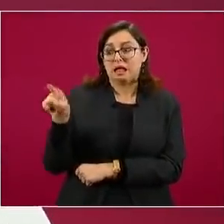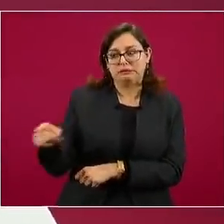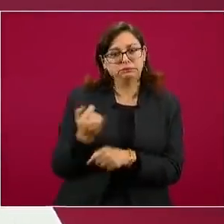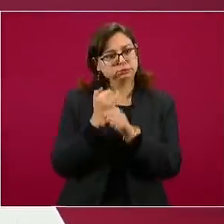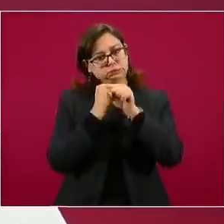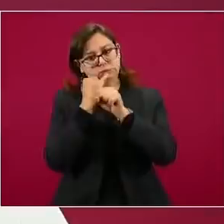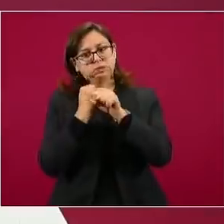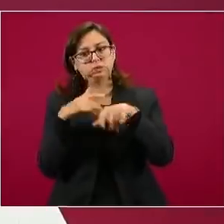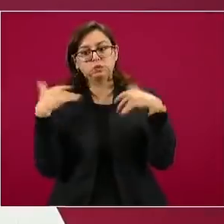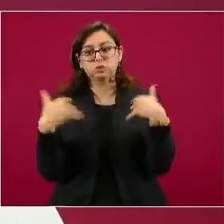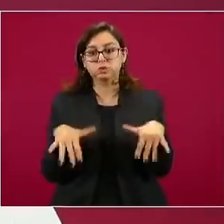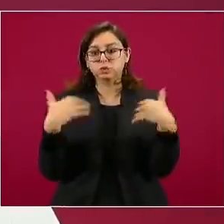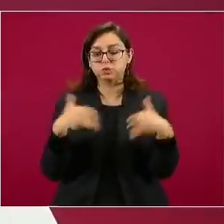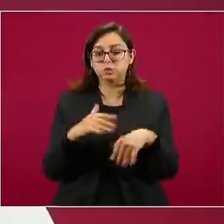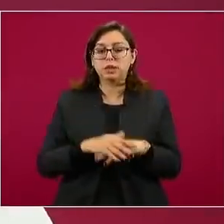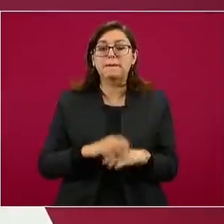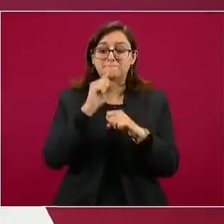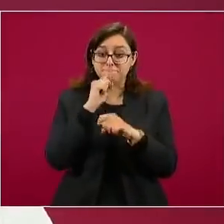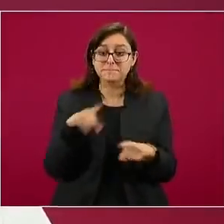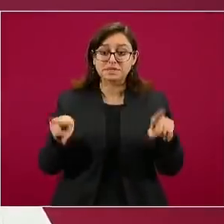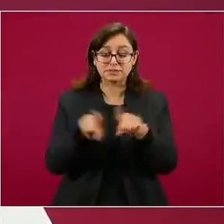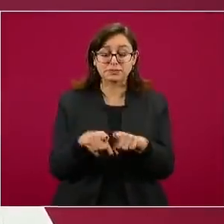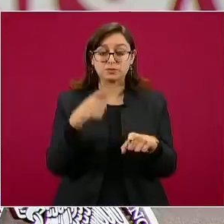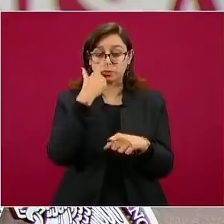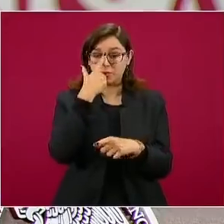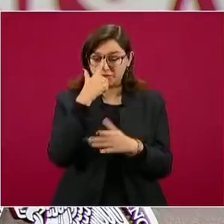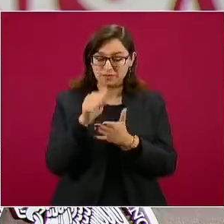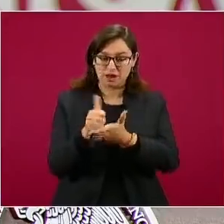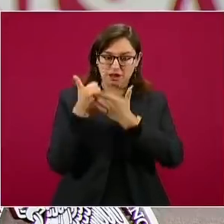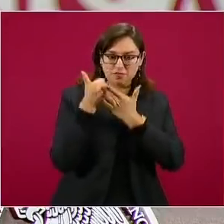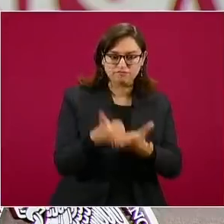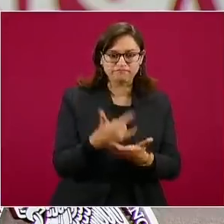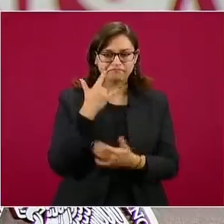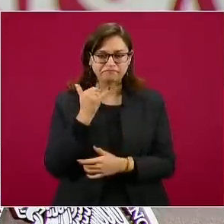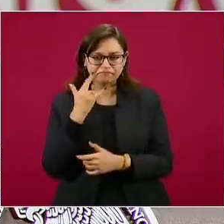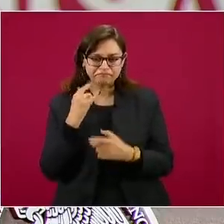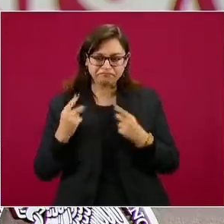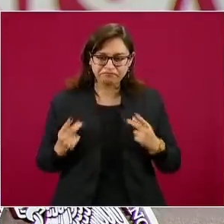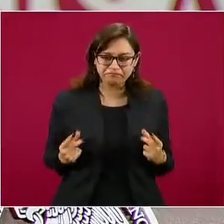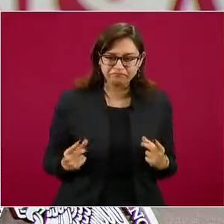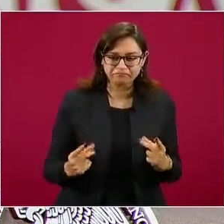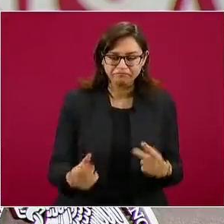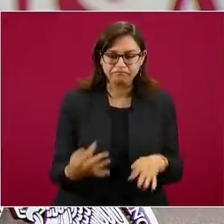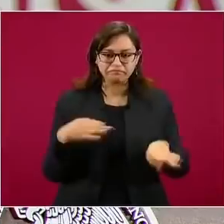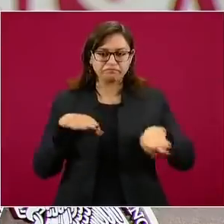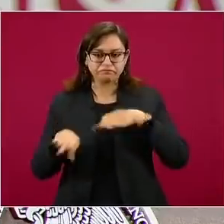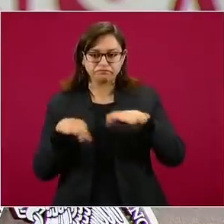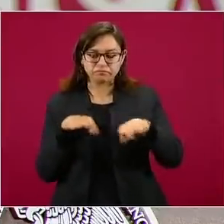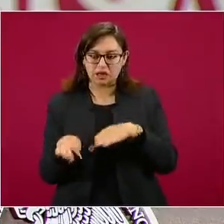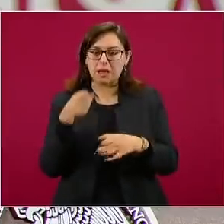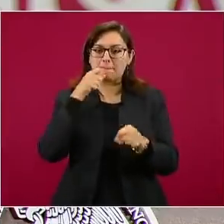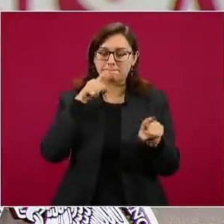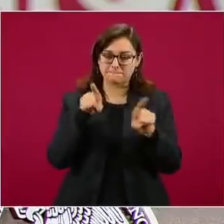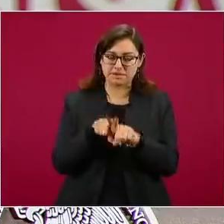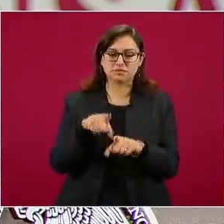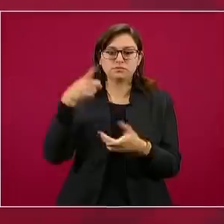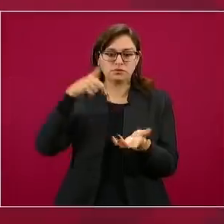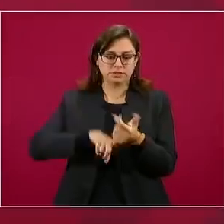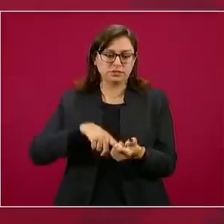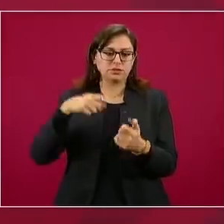clínico, y también de la ayuda y la labor del doctor David Kersenovich, director del mismo instituto.